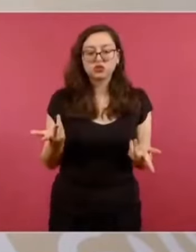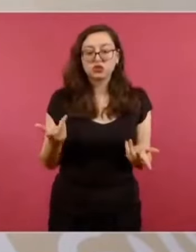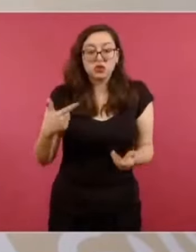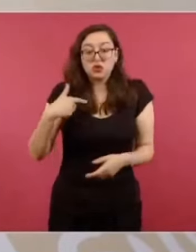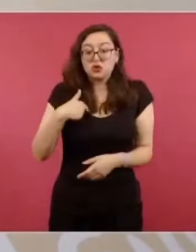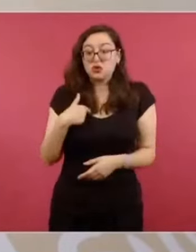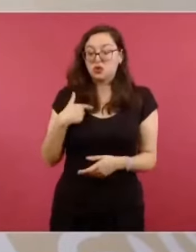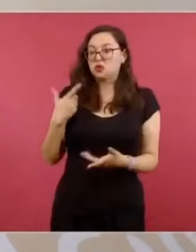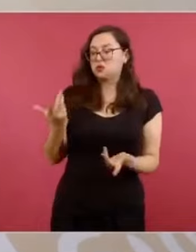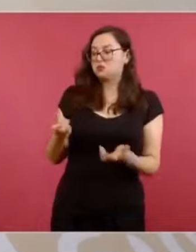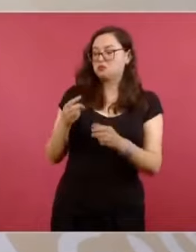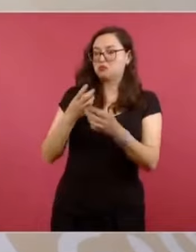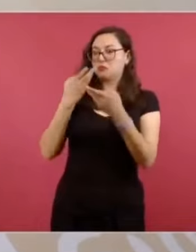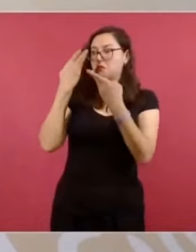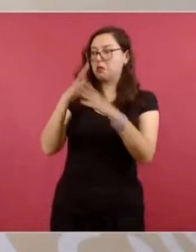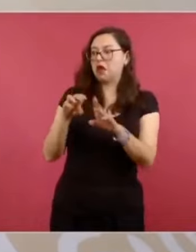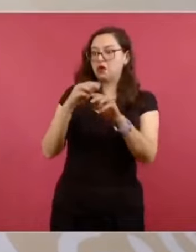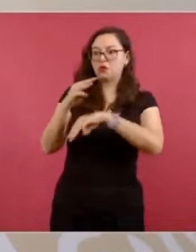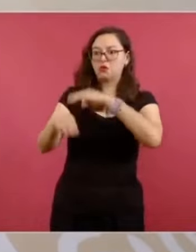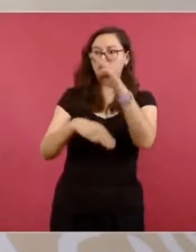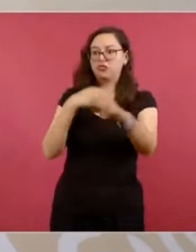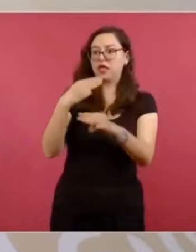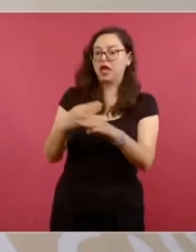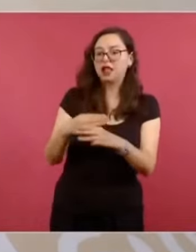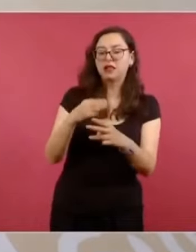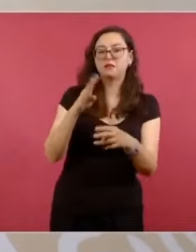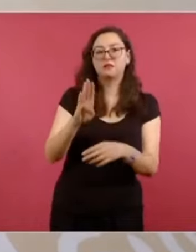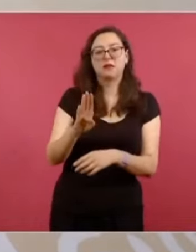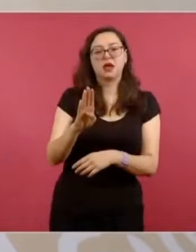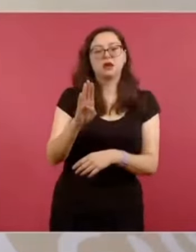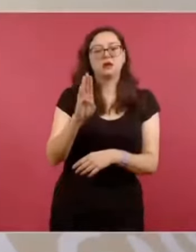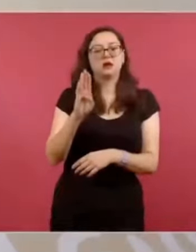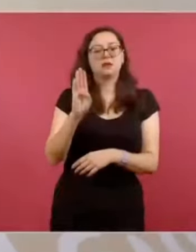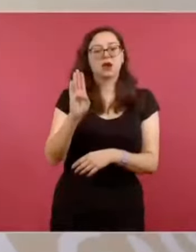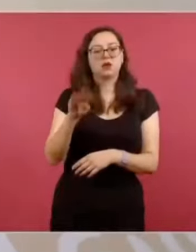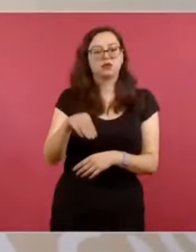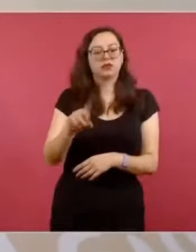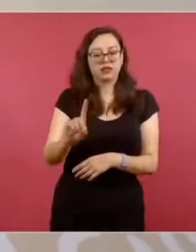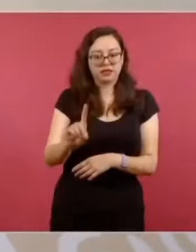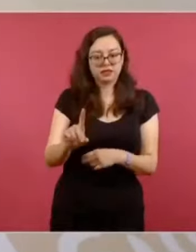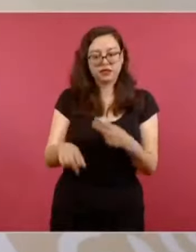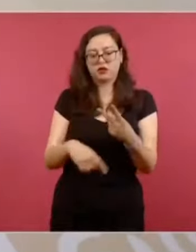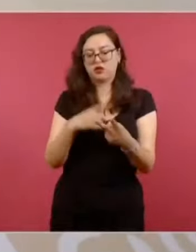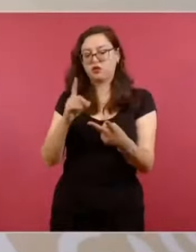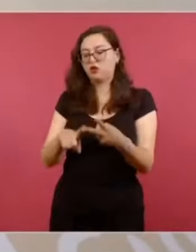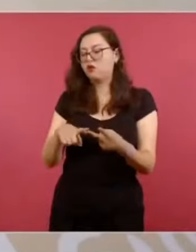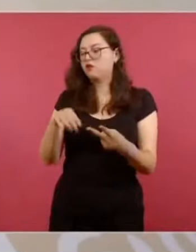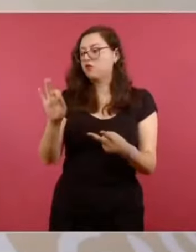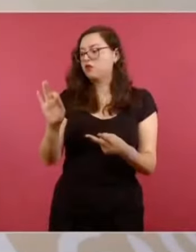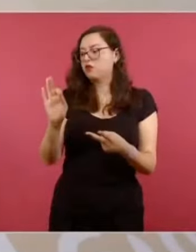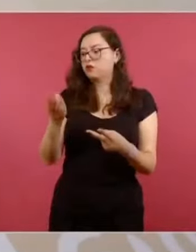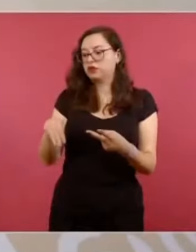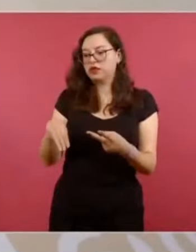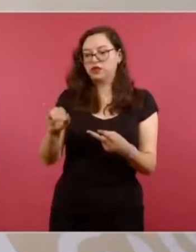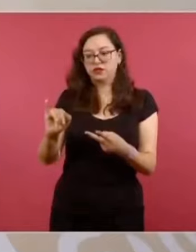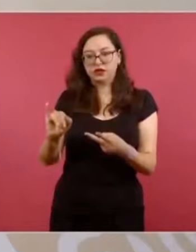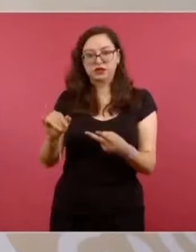Mundial y lo respetamos, pero aquí la política